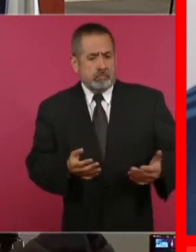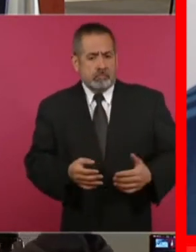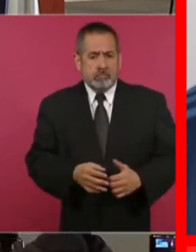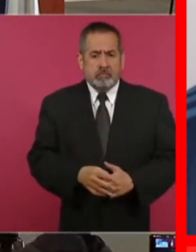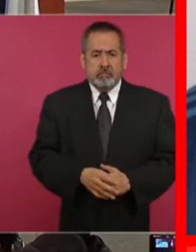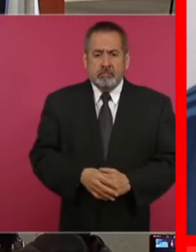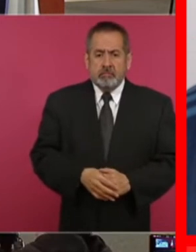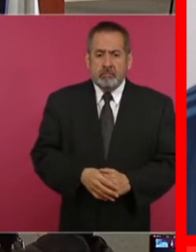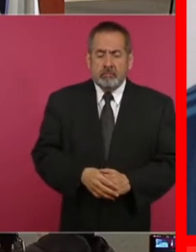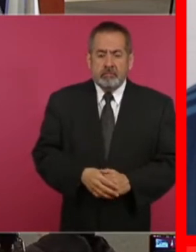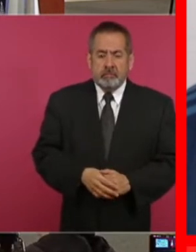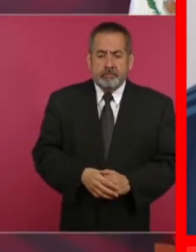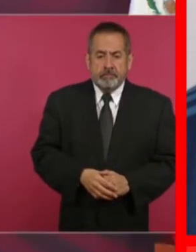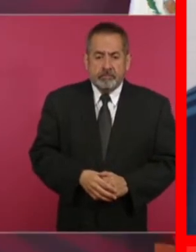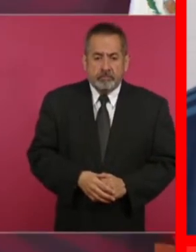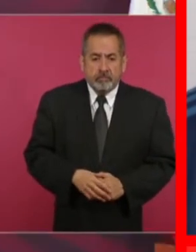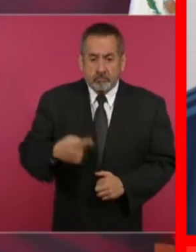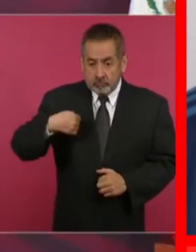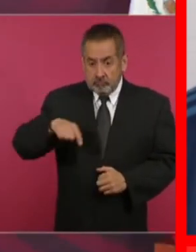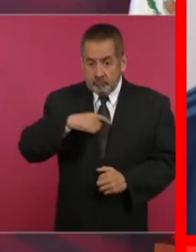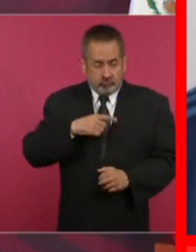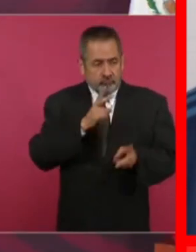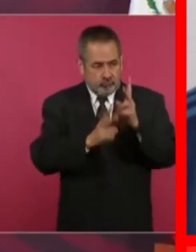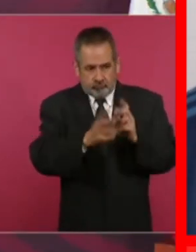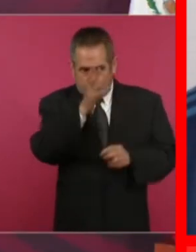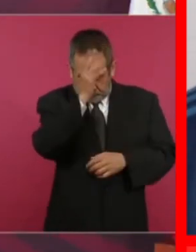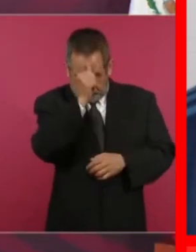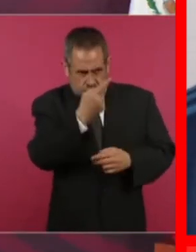Además, quisimos llegar a un acuerdo al principio.